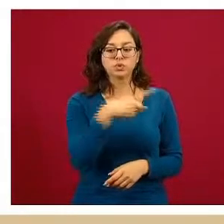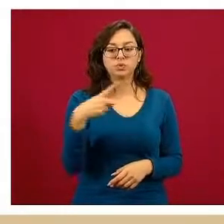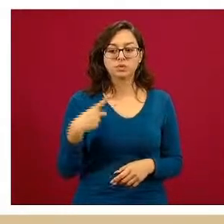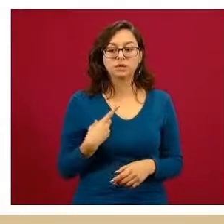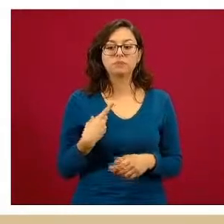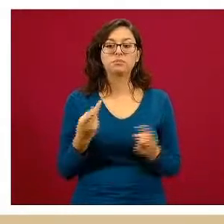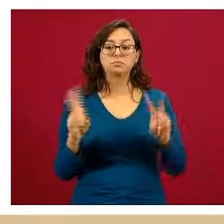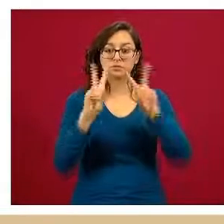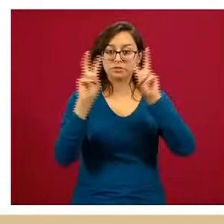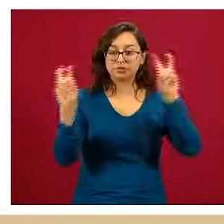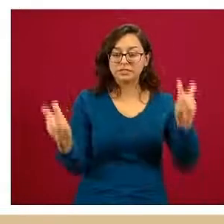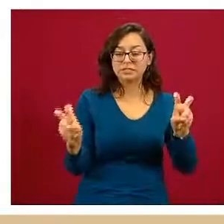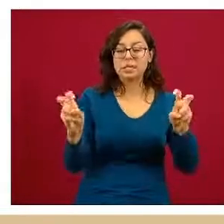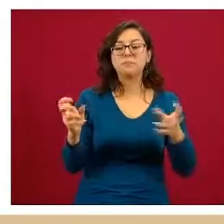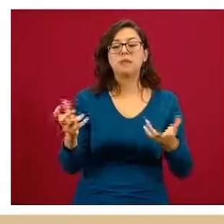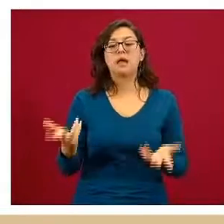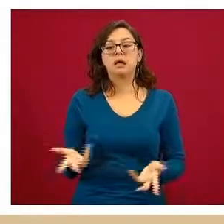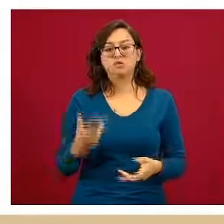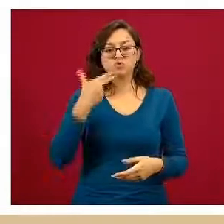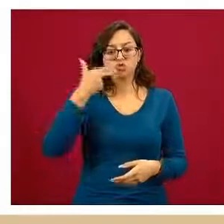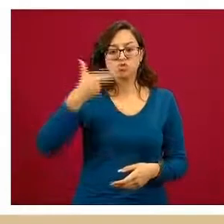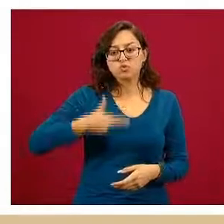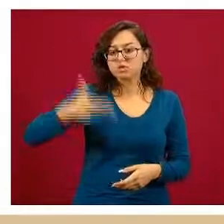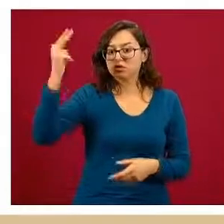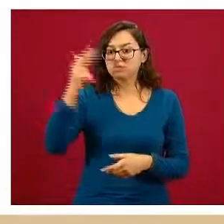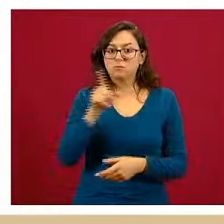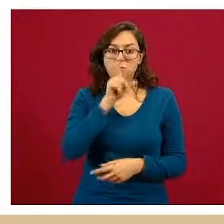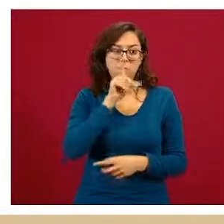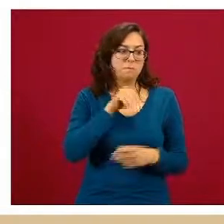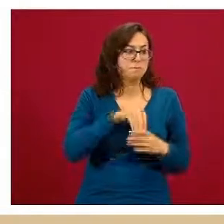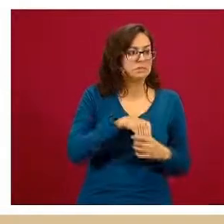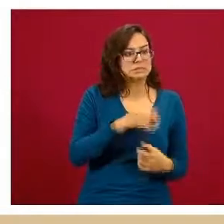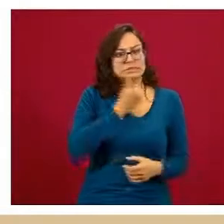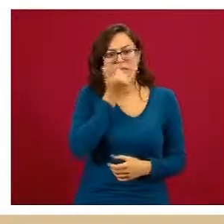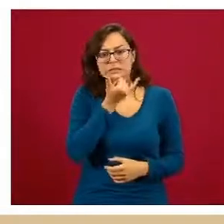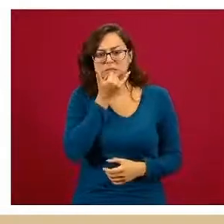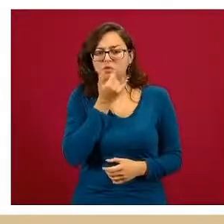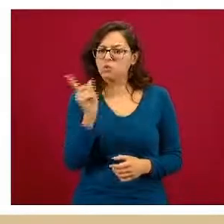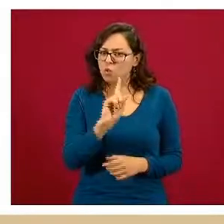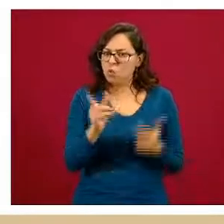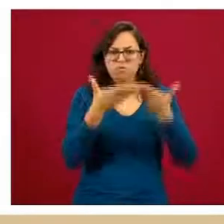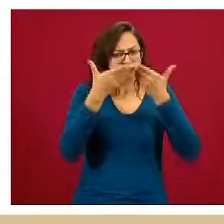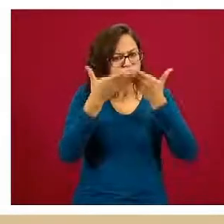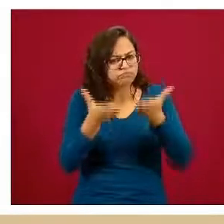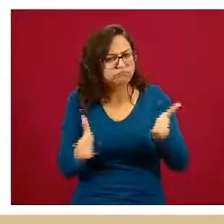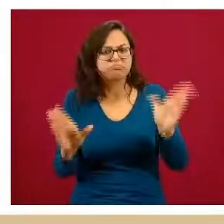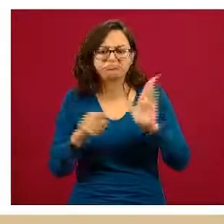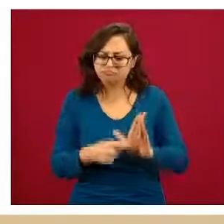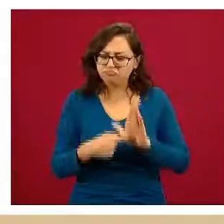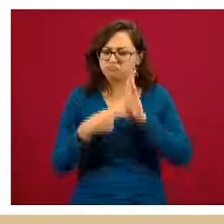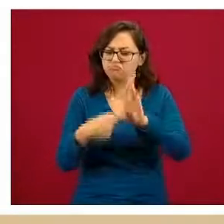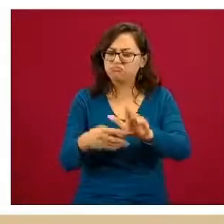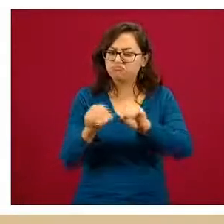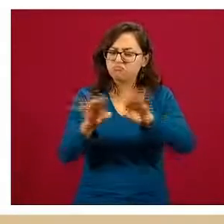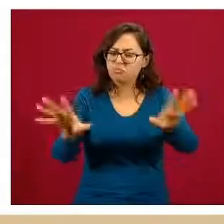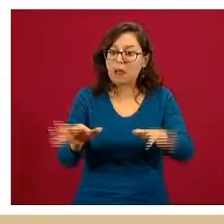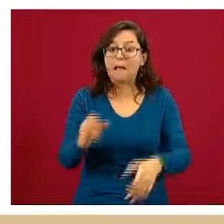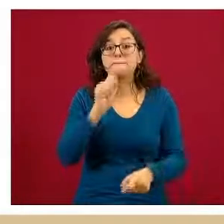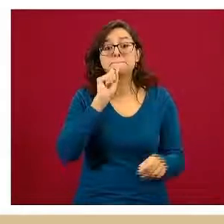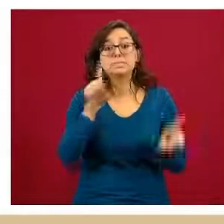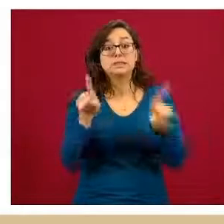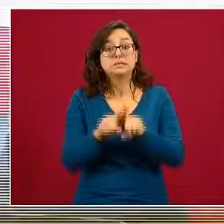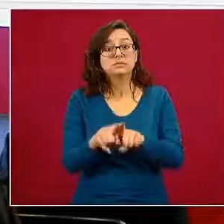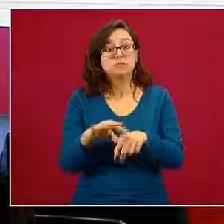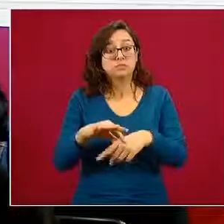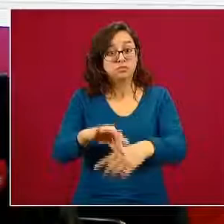suicidio abiertamente y hablar apropiadamente señores periodistas uno de los puntos que nos